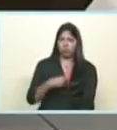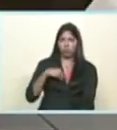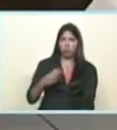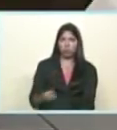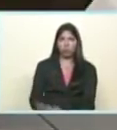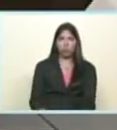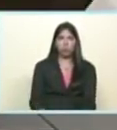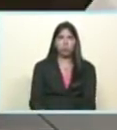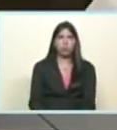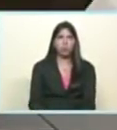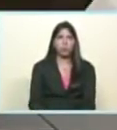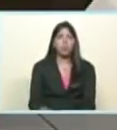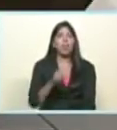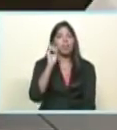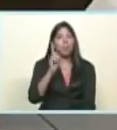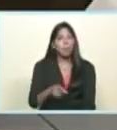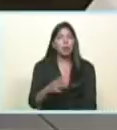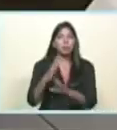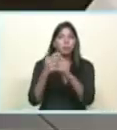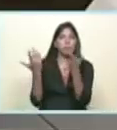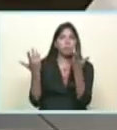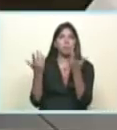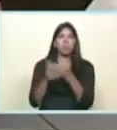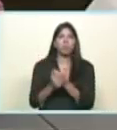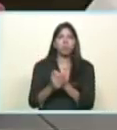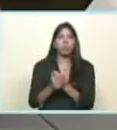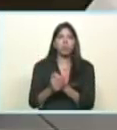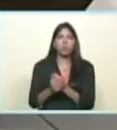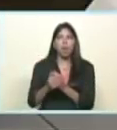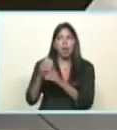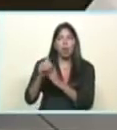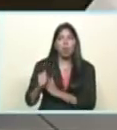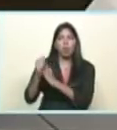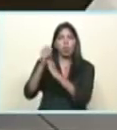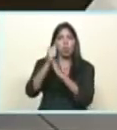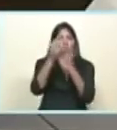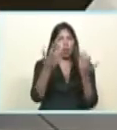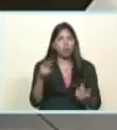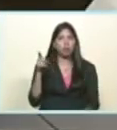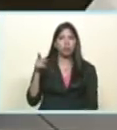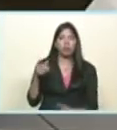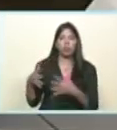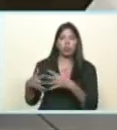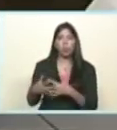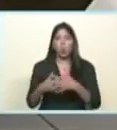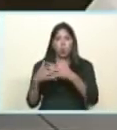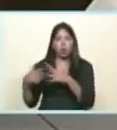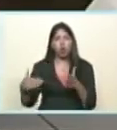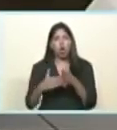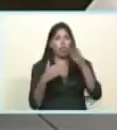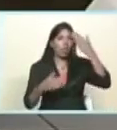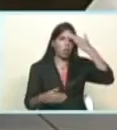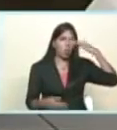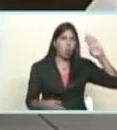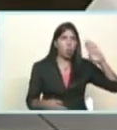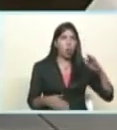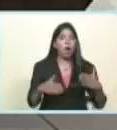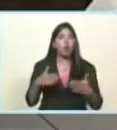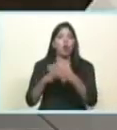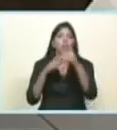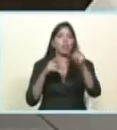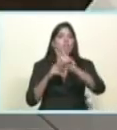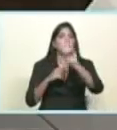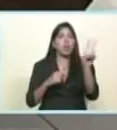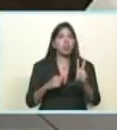discurso de los principales voceros del gobierno de Estados Unidos contra Cuba y contra Venezuela,